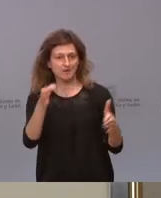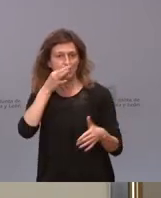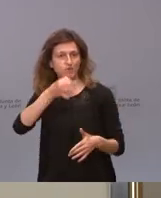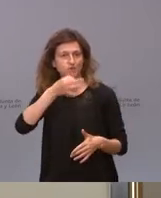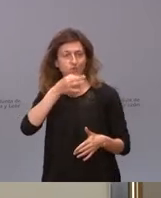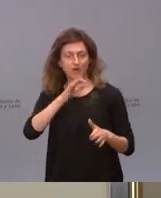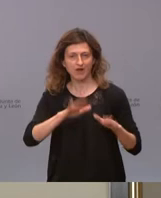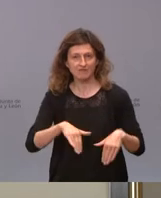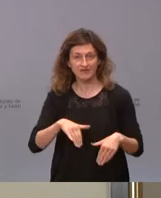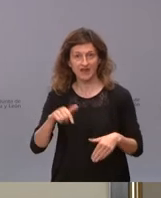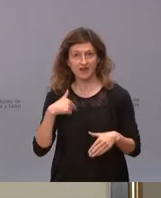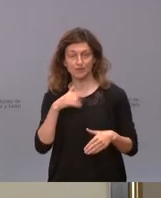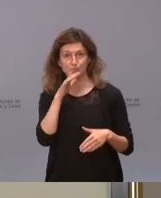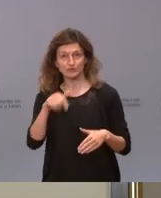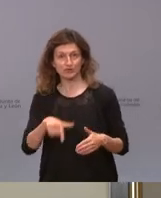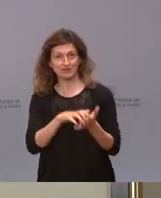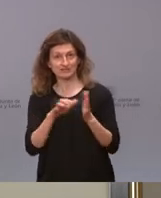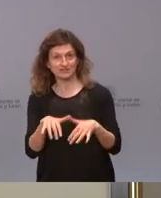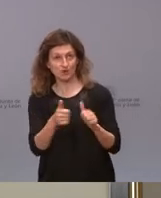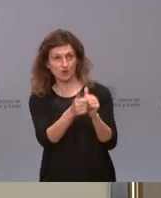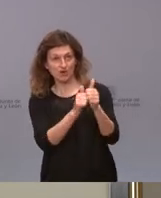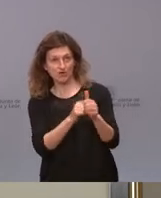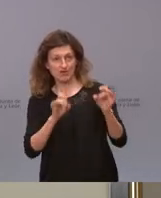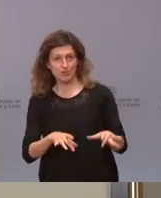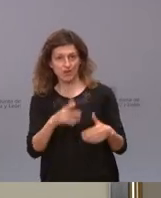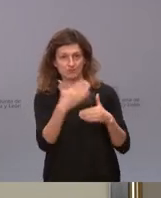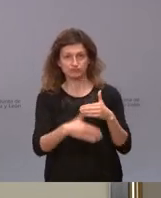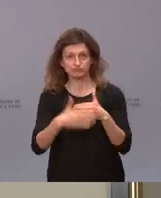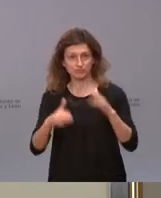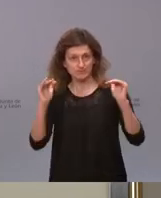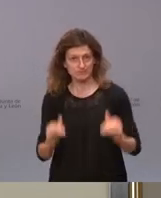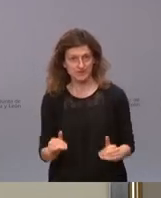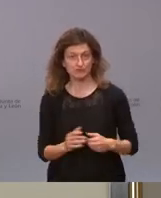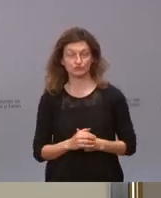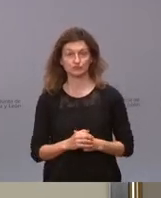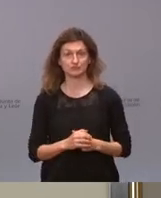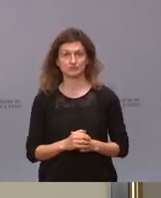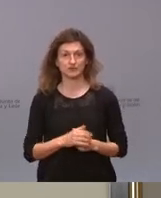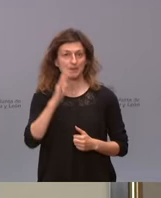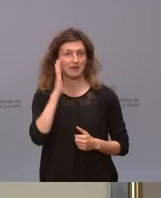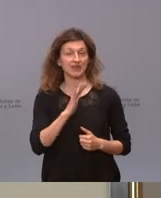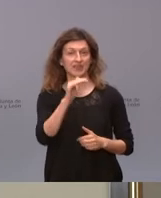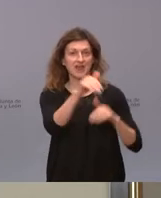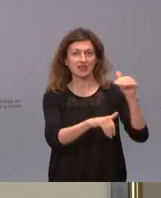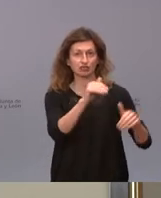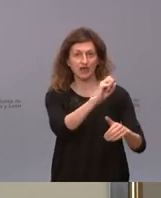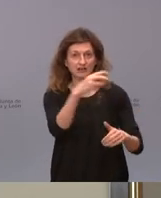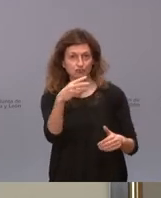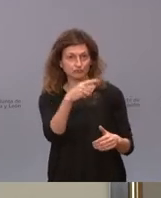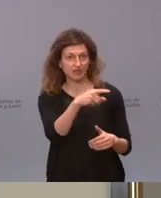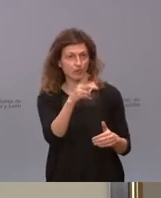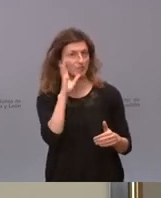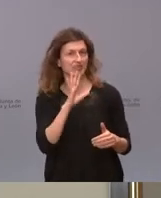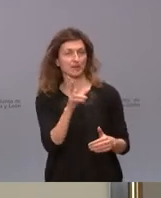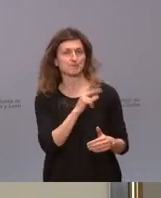planteen medidas menos restrictivas, o al menos cómo analizan que parece que el resultado electoral de Madrid haya sido un